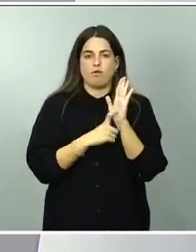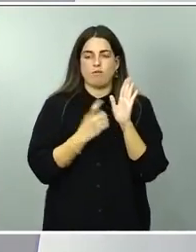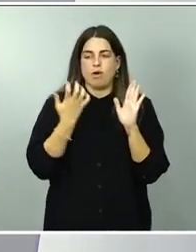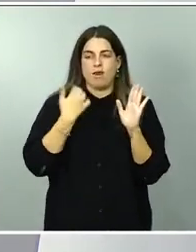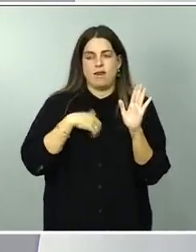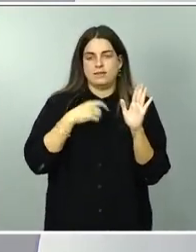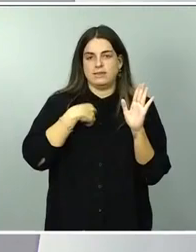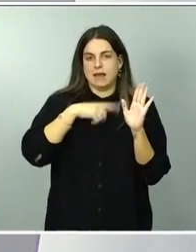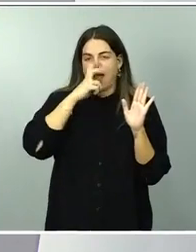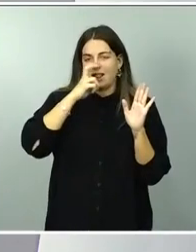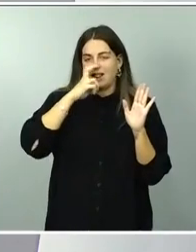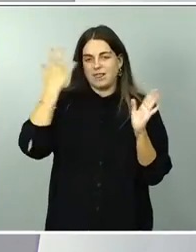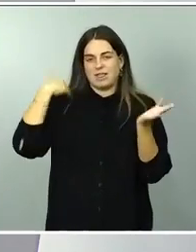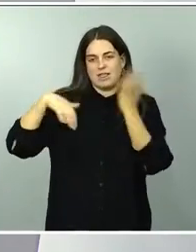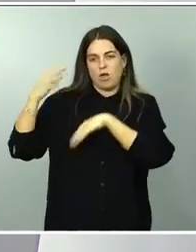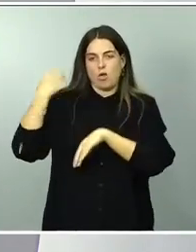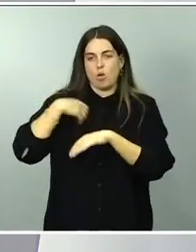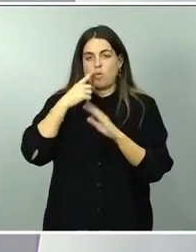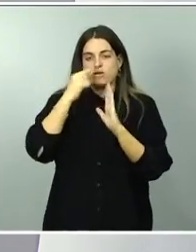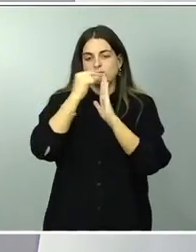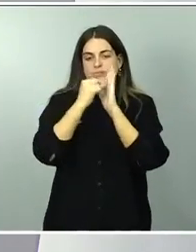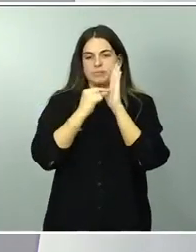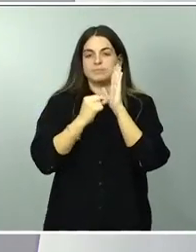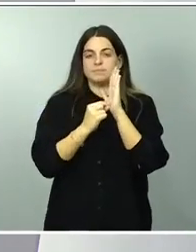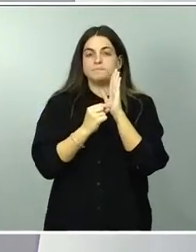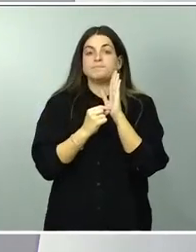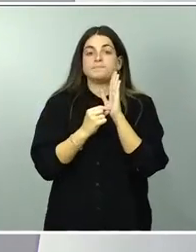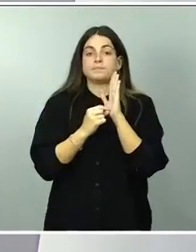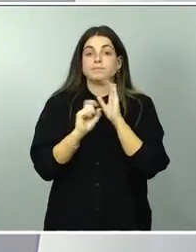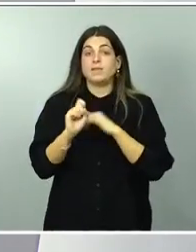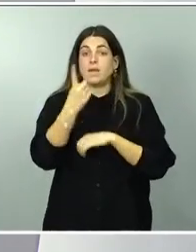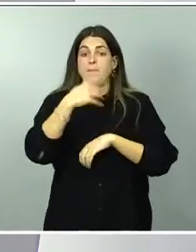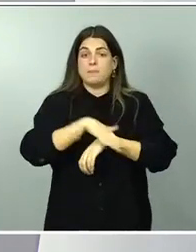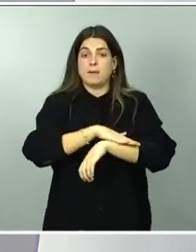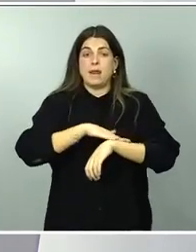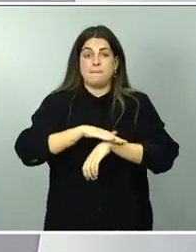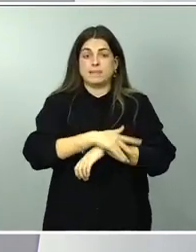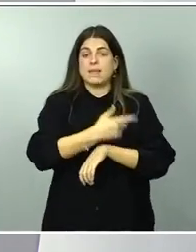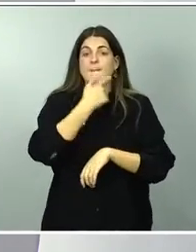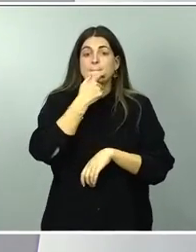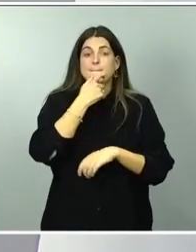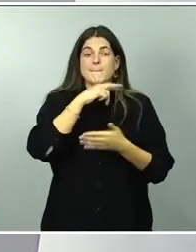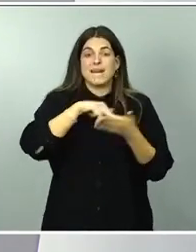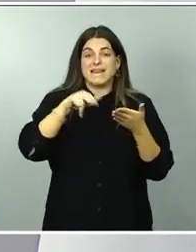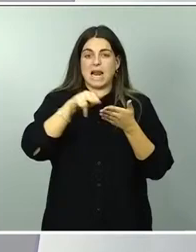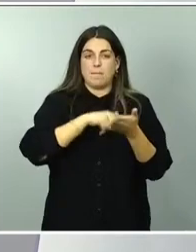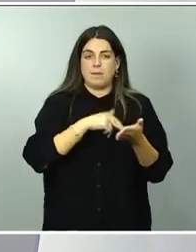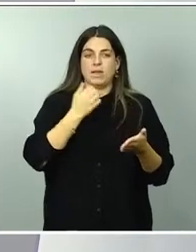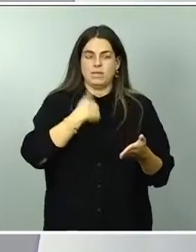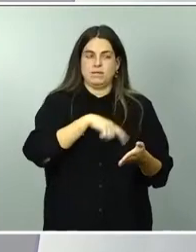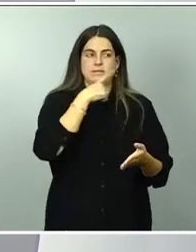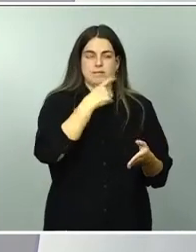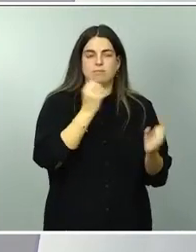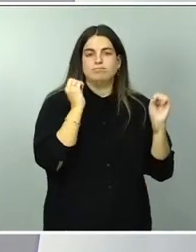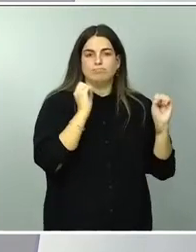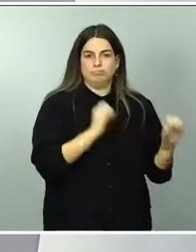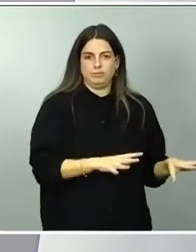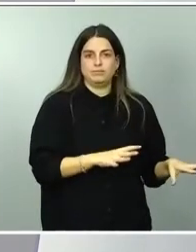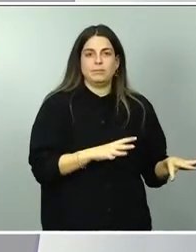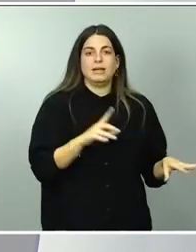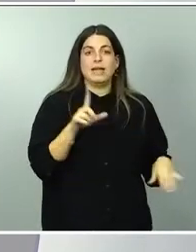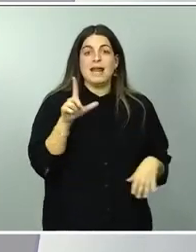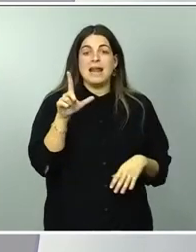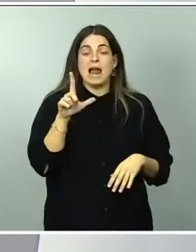unas premisas que ya le costó el cargo a la primera ministra británica, Liz Truss, y también hundió la libra británica.